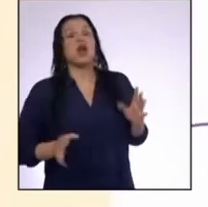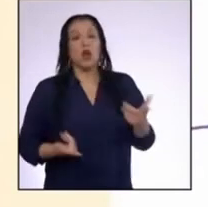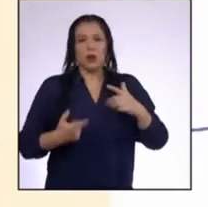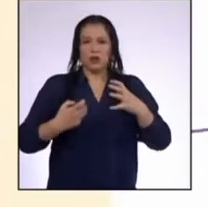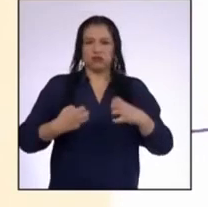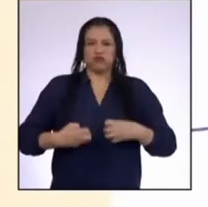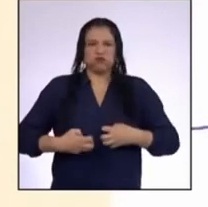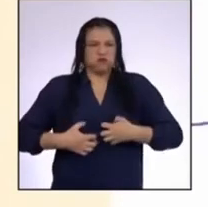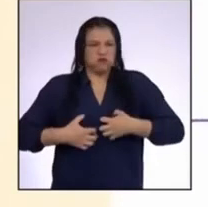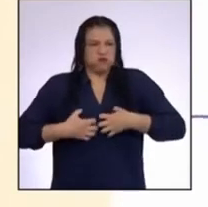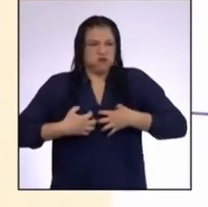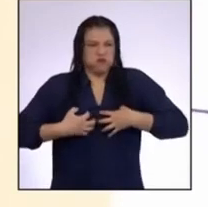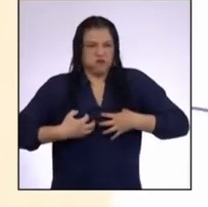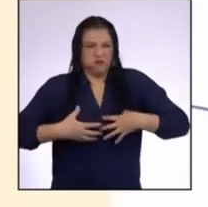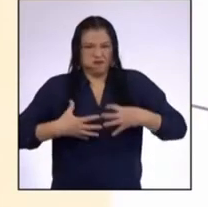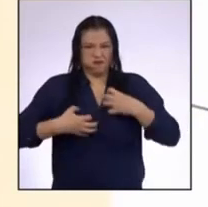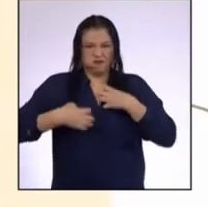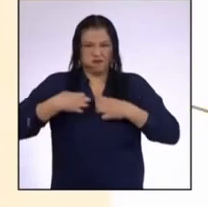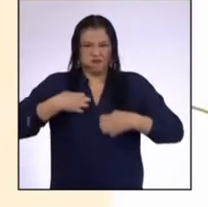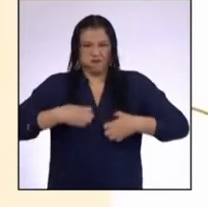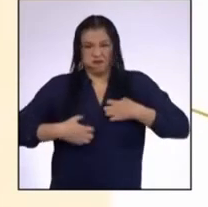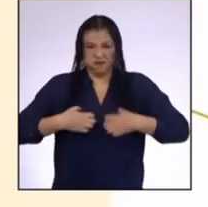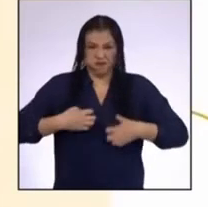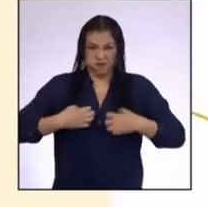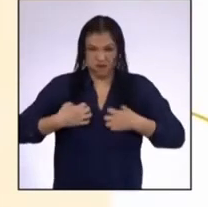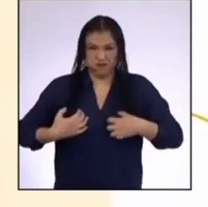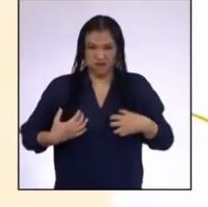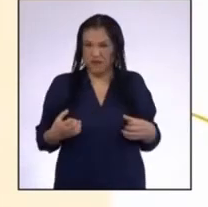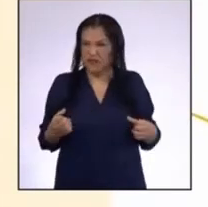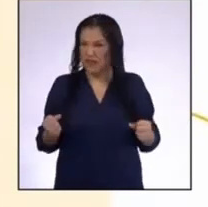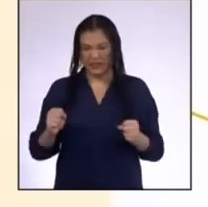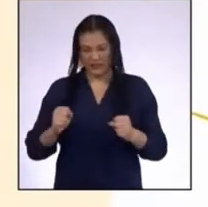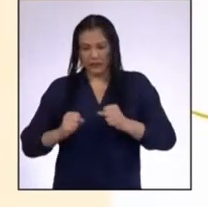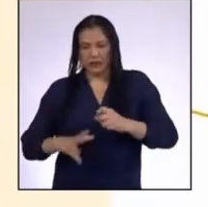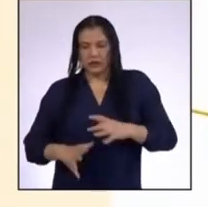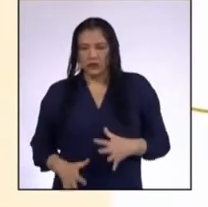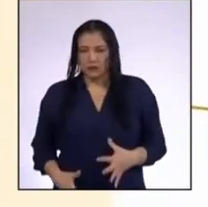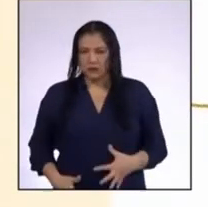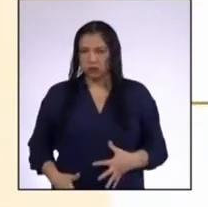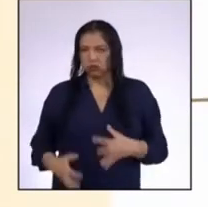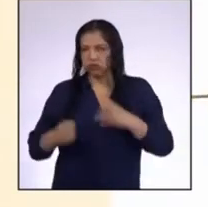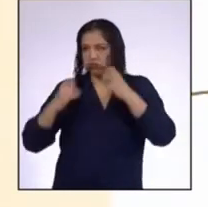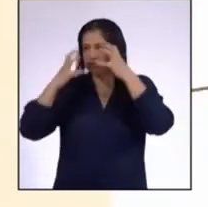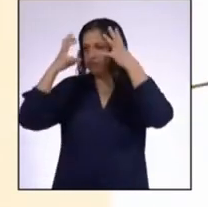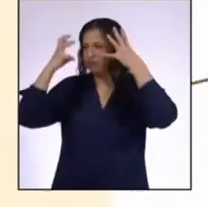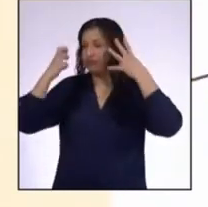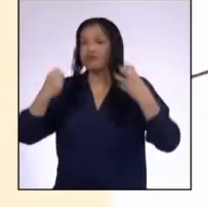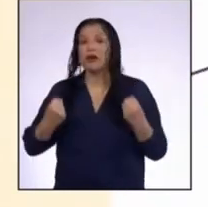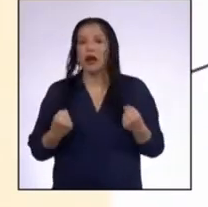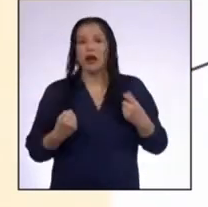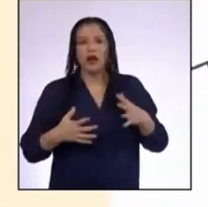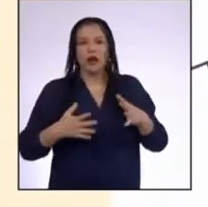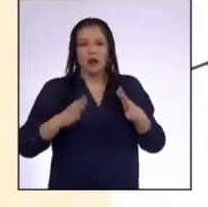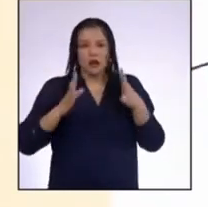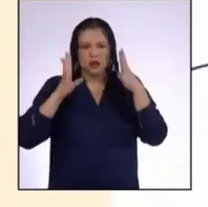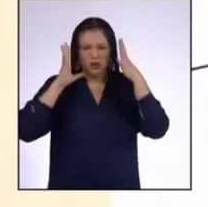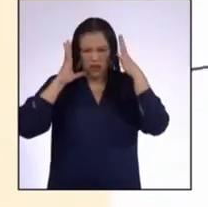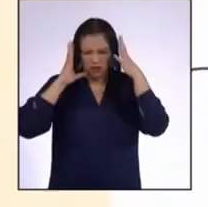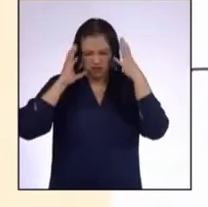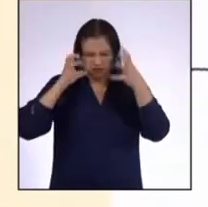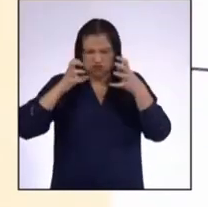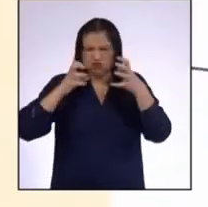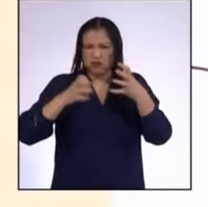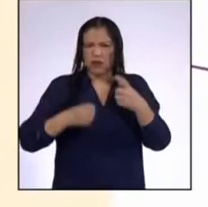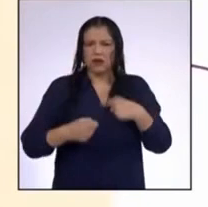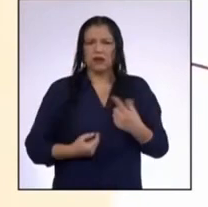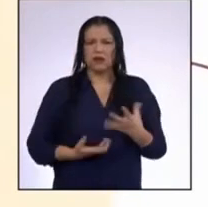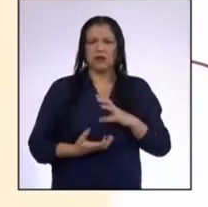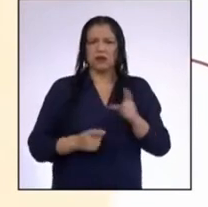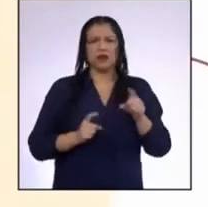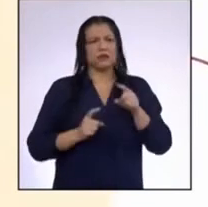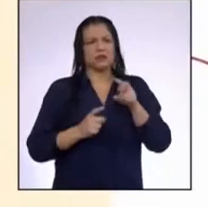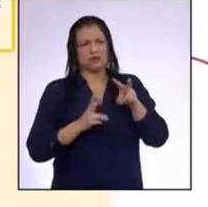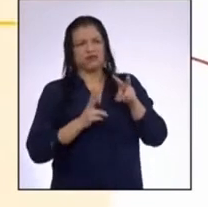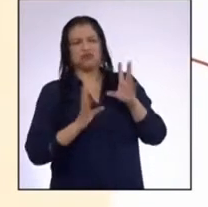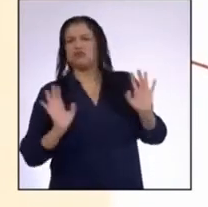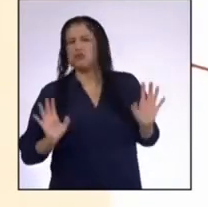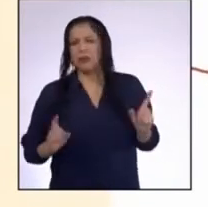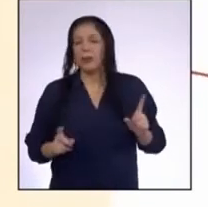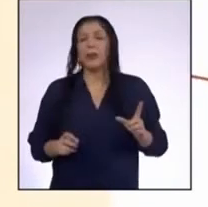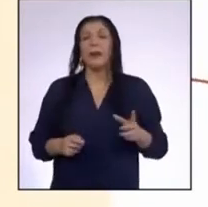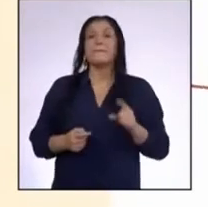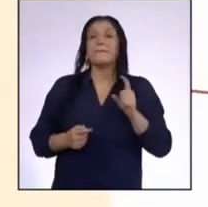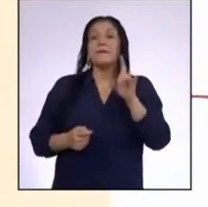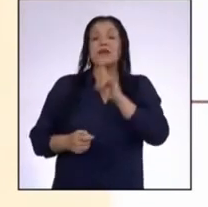genera enojo, rabia, molestia, furia, irritabilidad Hay una concentración máxima en lo que nos llama la atención